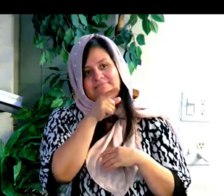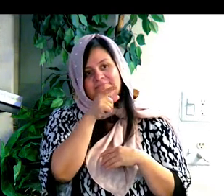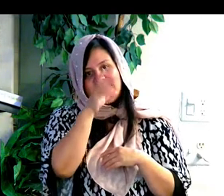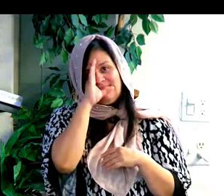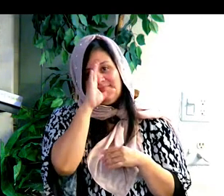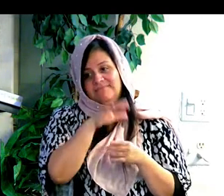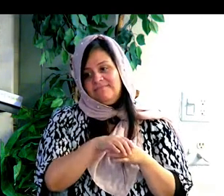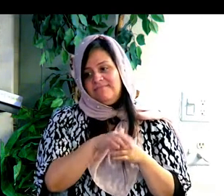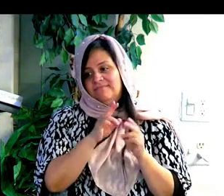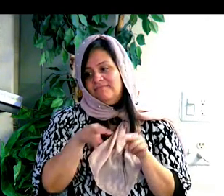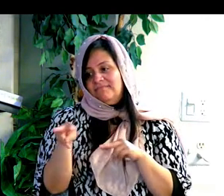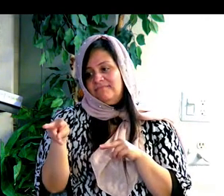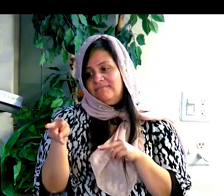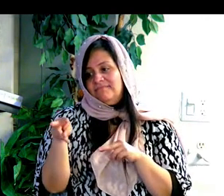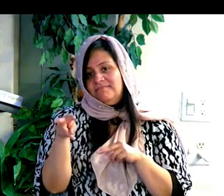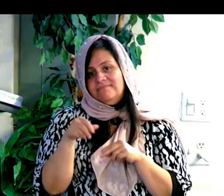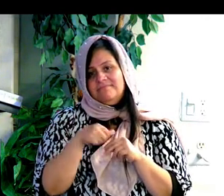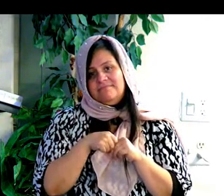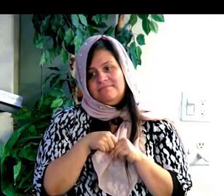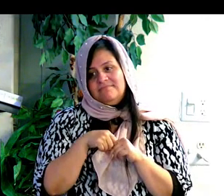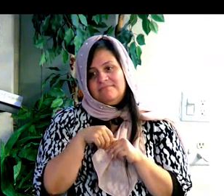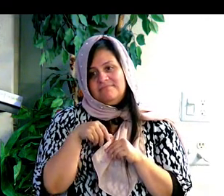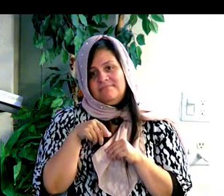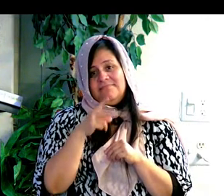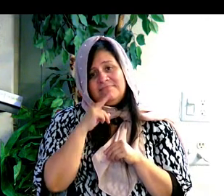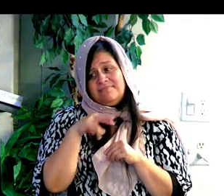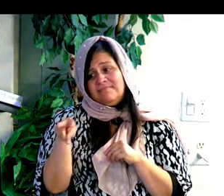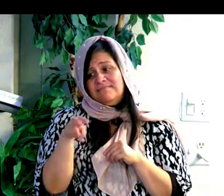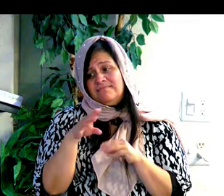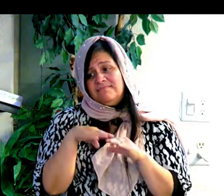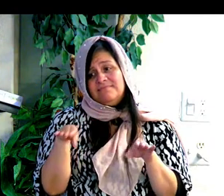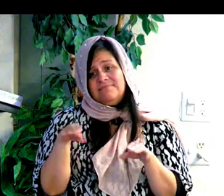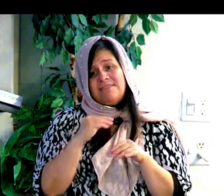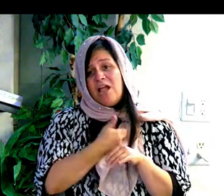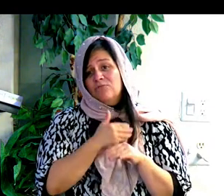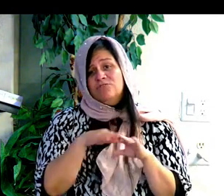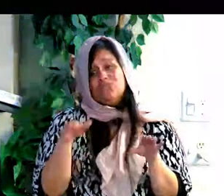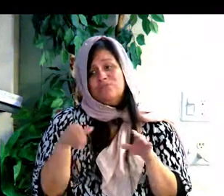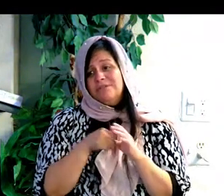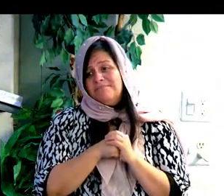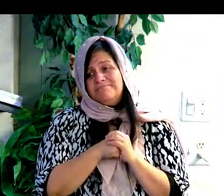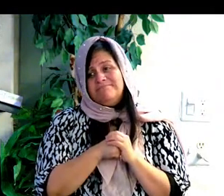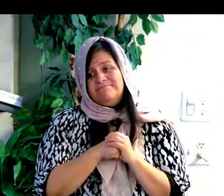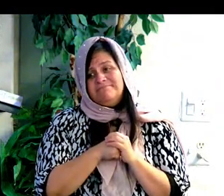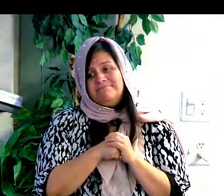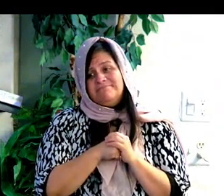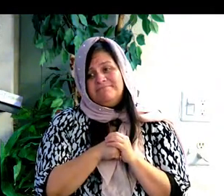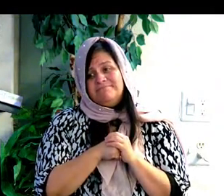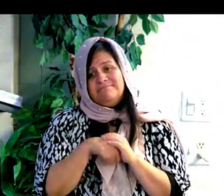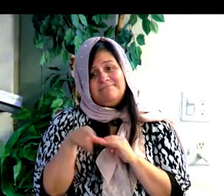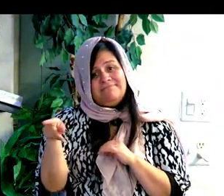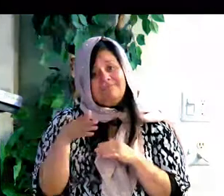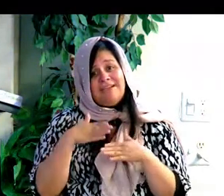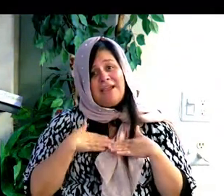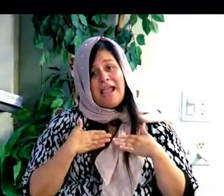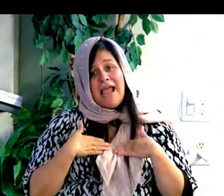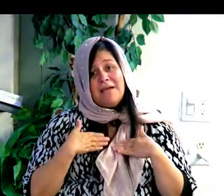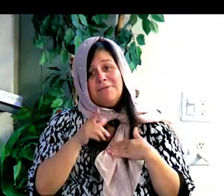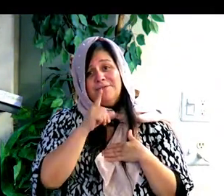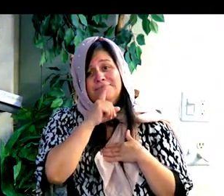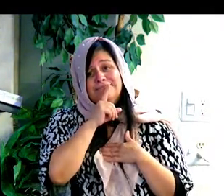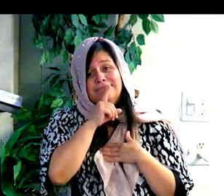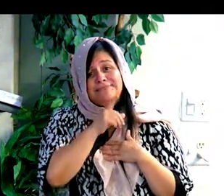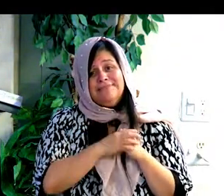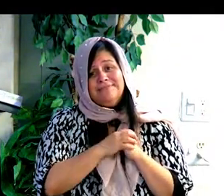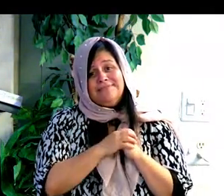Entonces el Rabino Tevía le dice a su esposa, mira estos niños, esos hijos. Pero mira, están súper